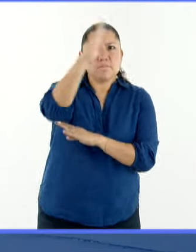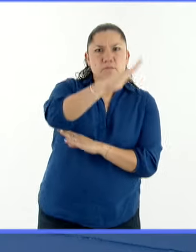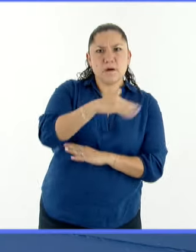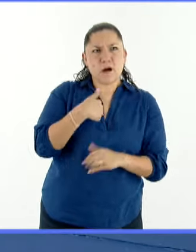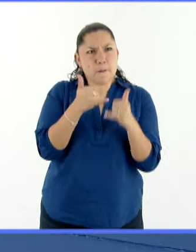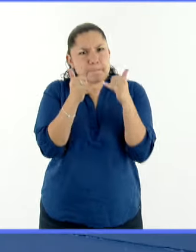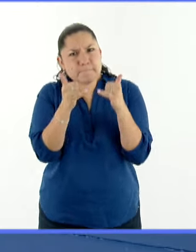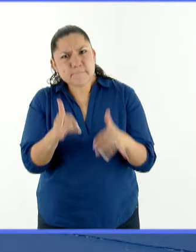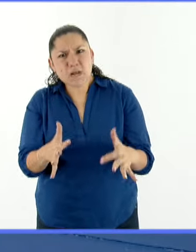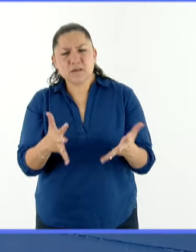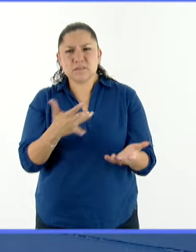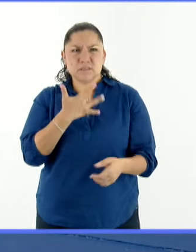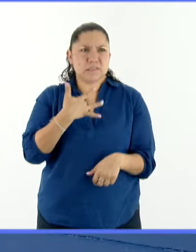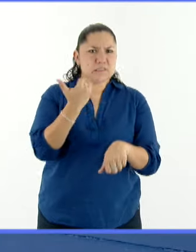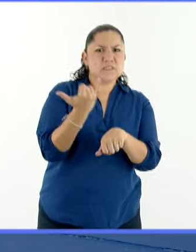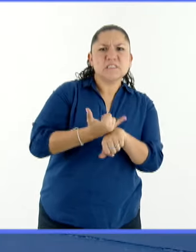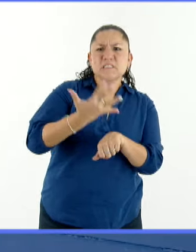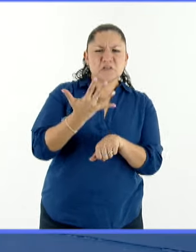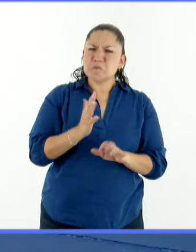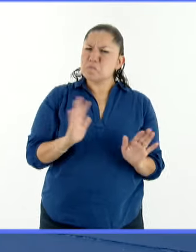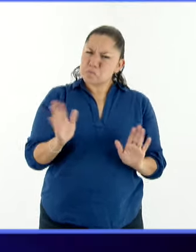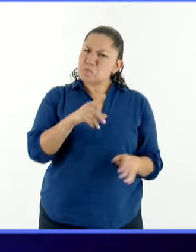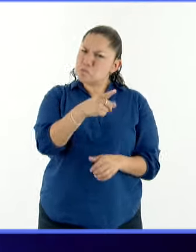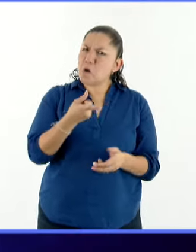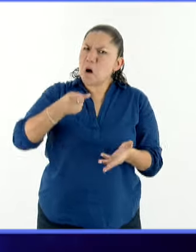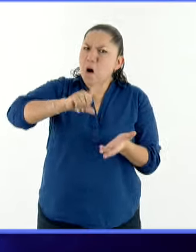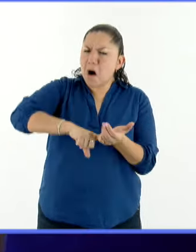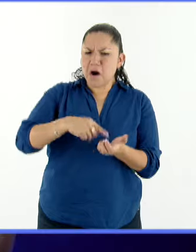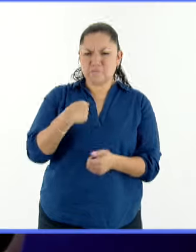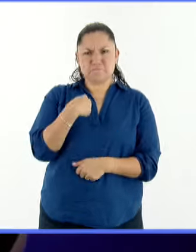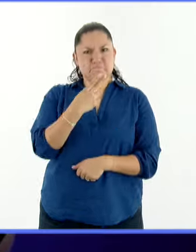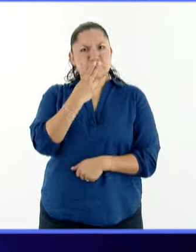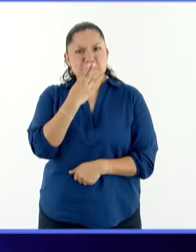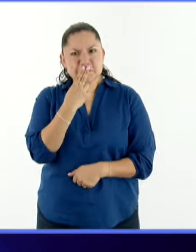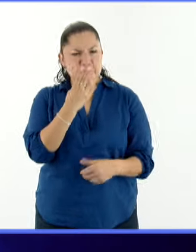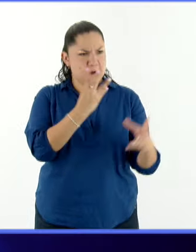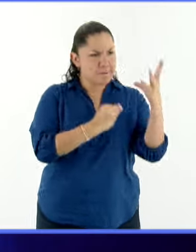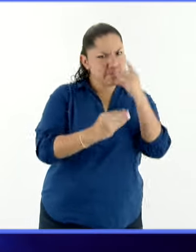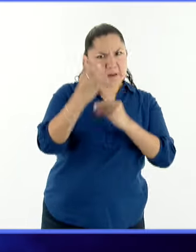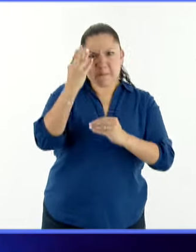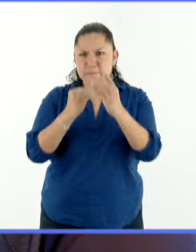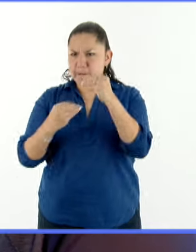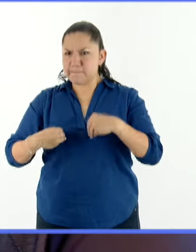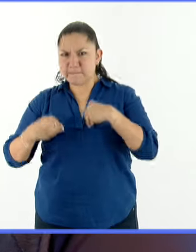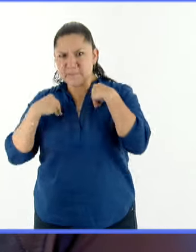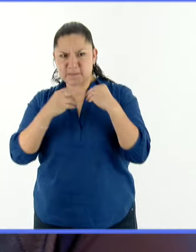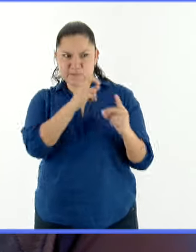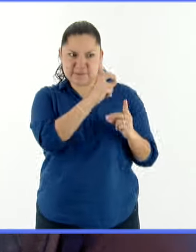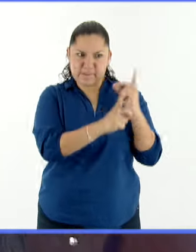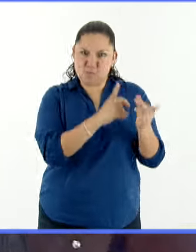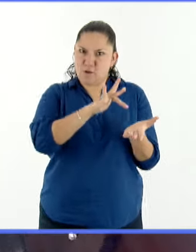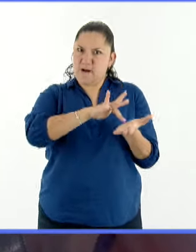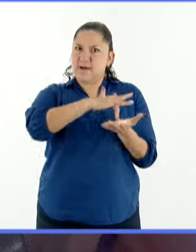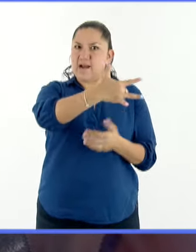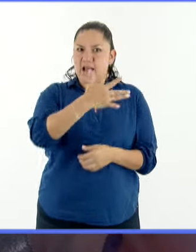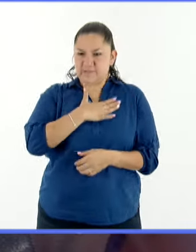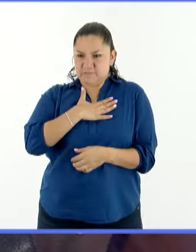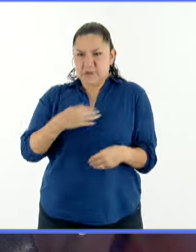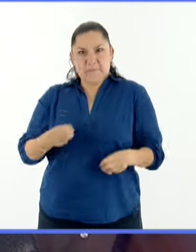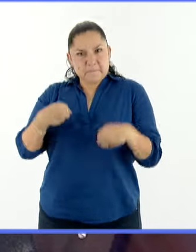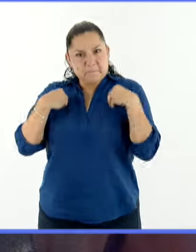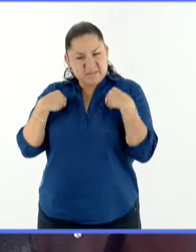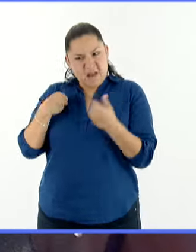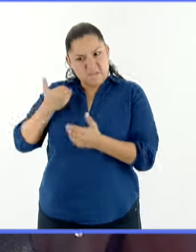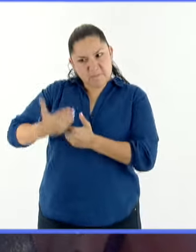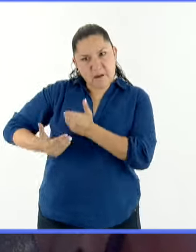supera día con día, consciente de las lecciones que el deporte le ha dejado en su desarrollo de vida. Orgullosa porque finalmente ves